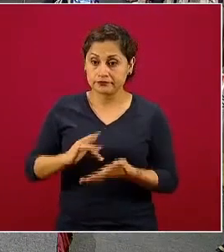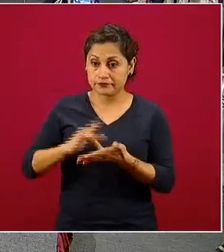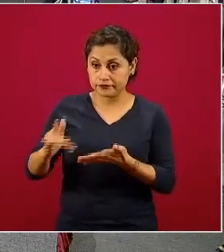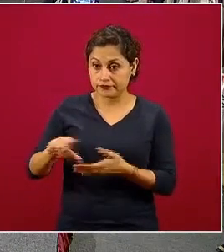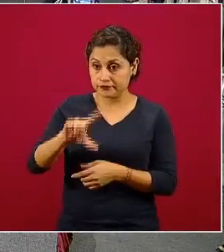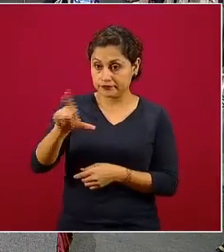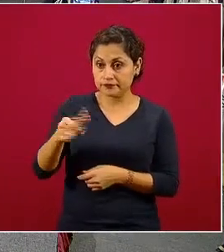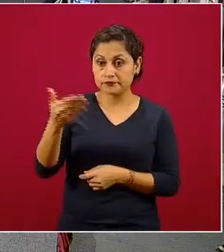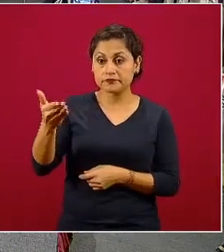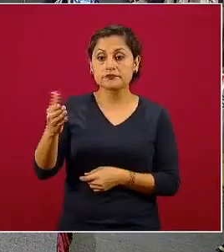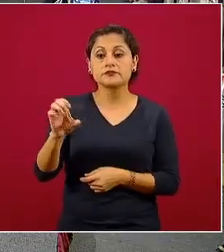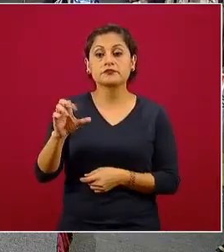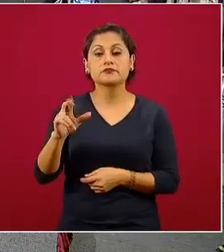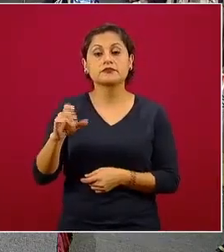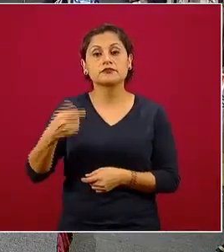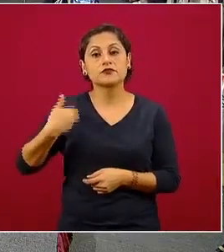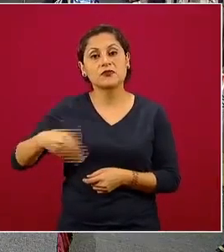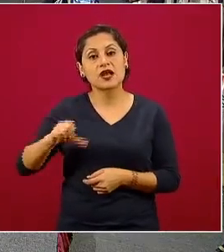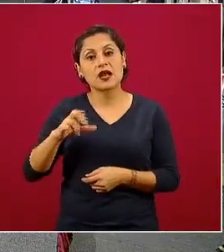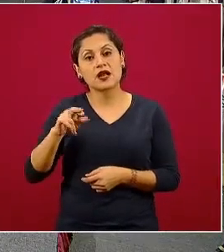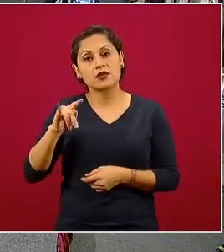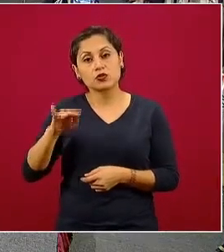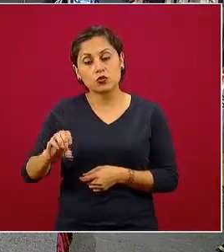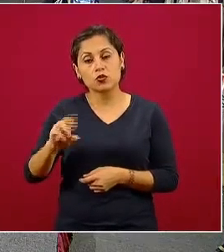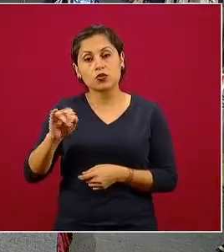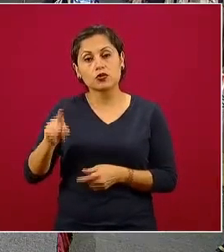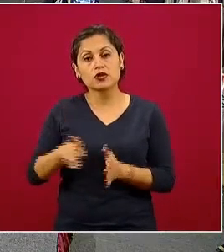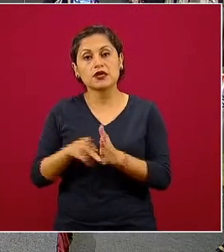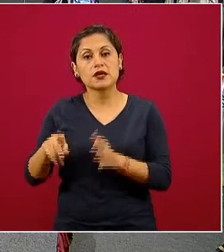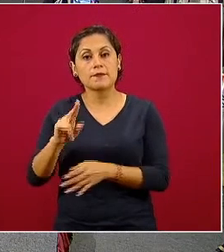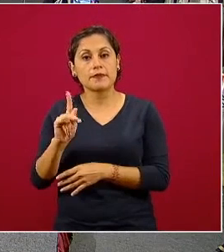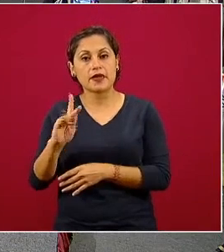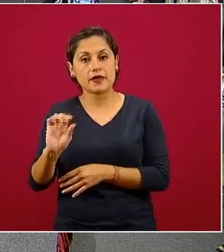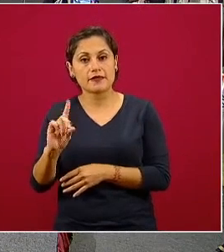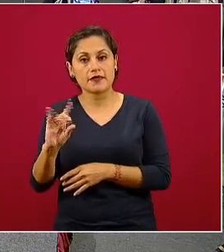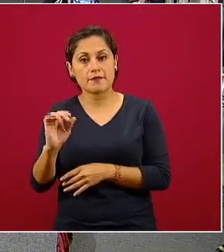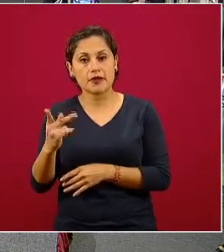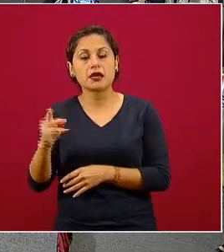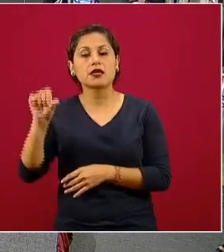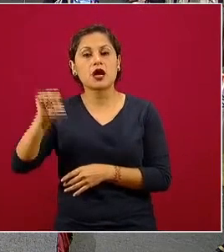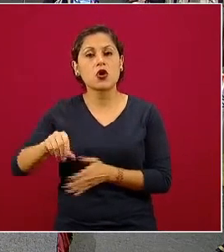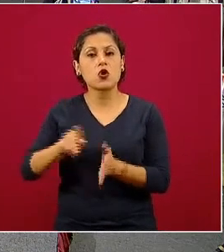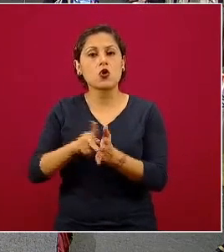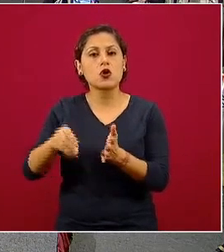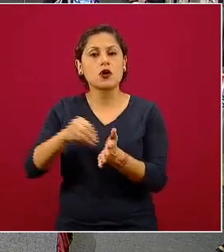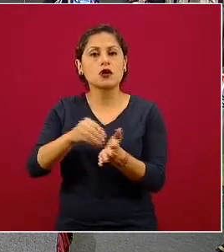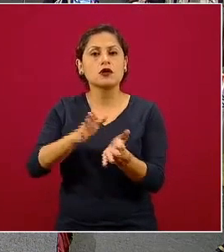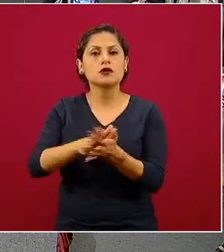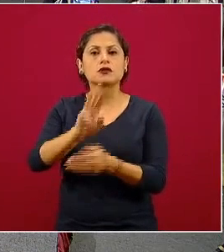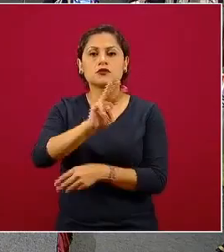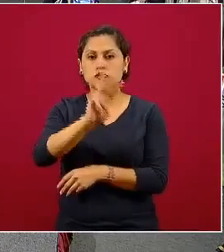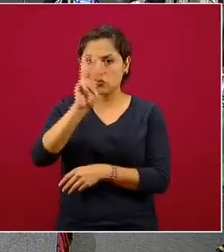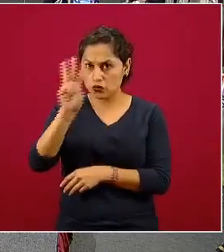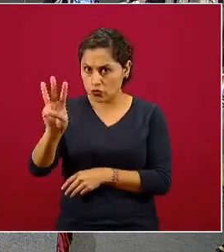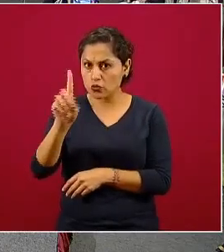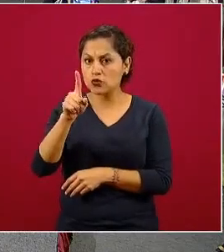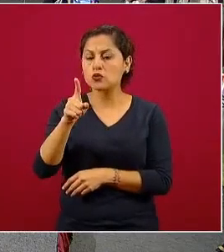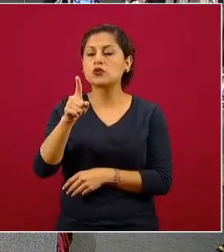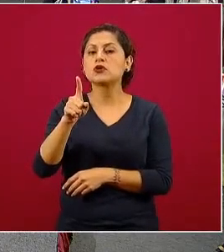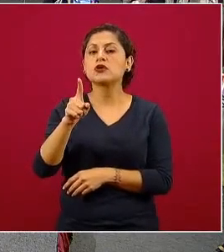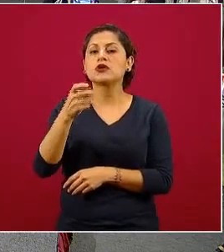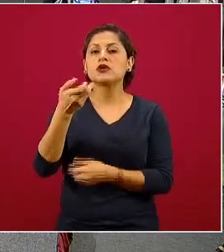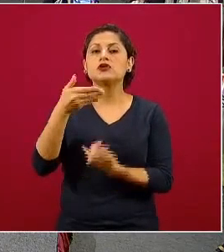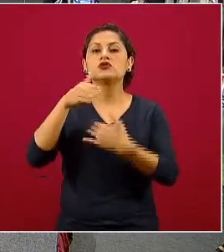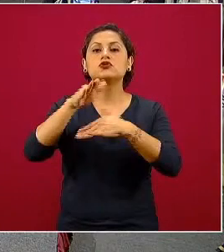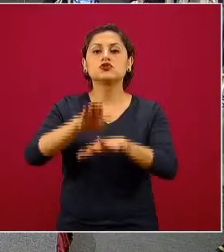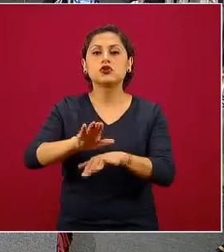Lidanda. Gracias, buenas tardes, Arturo Contreras de Piedepágina. Hoy publicamos un trabajo en el sitio sobre esta red de consultorios